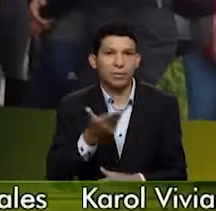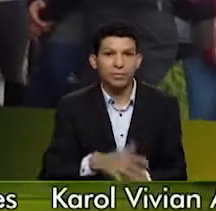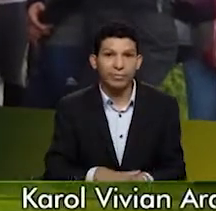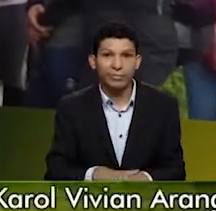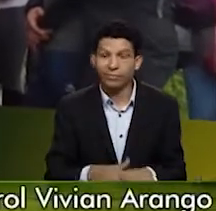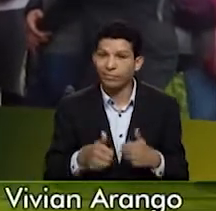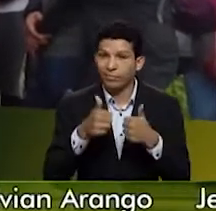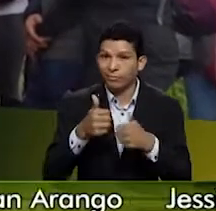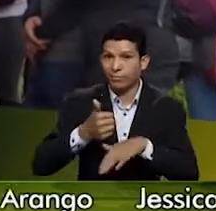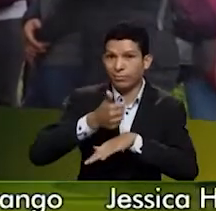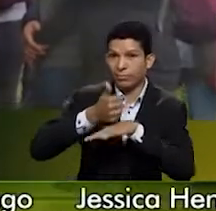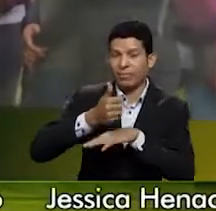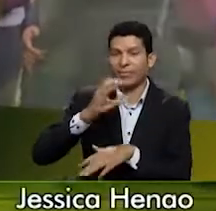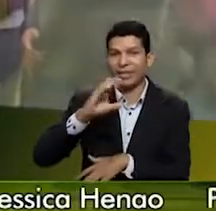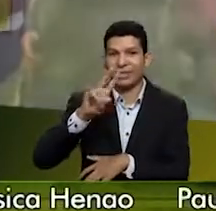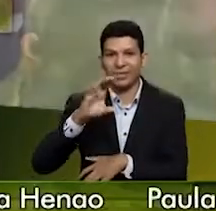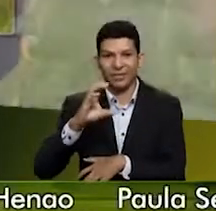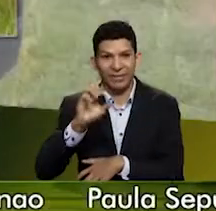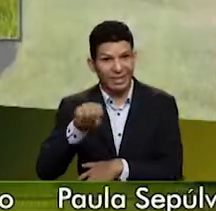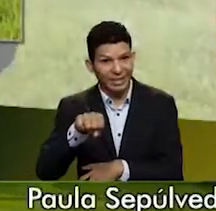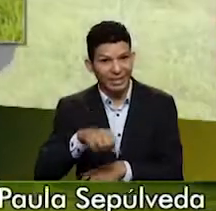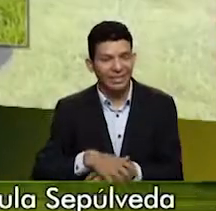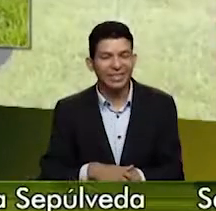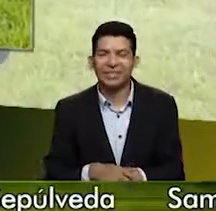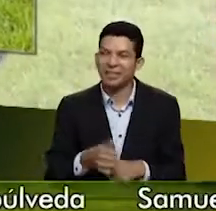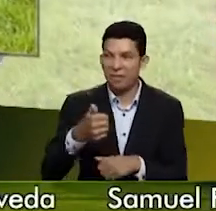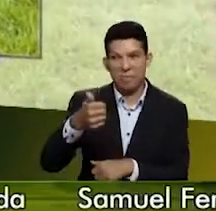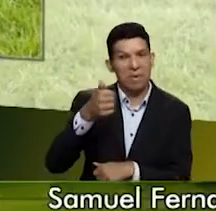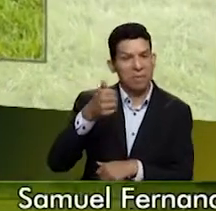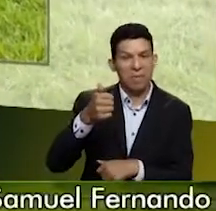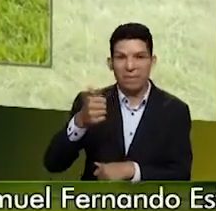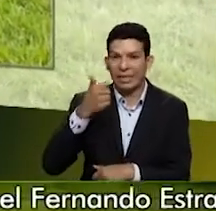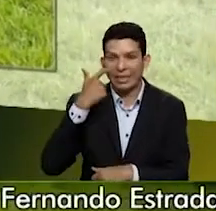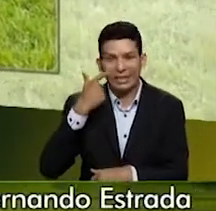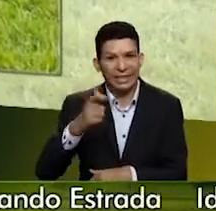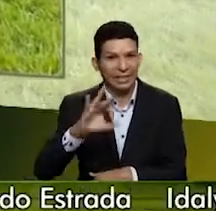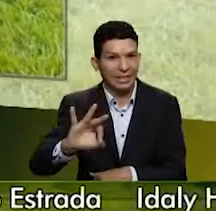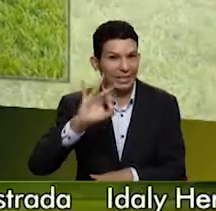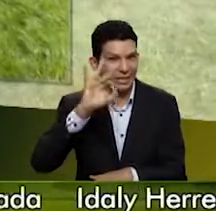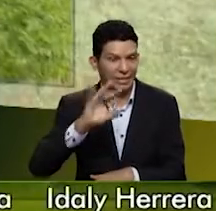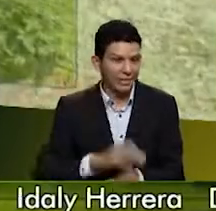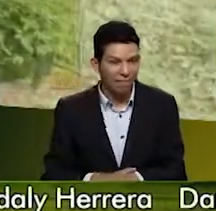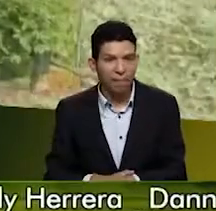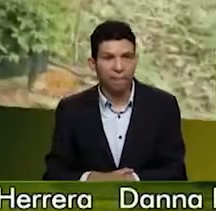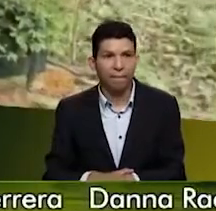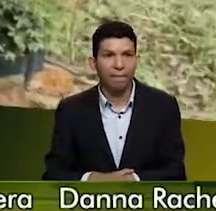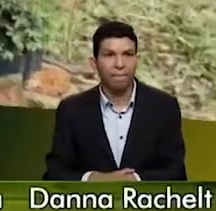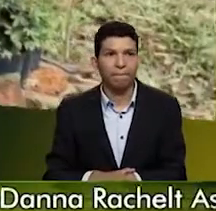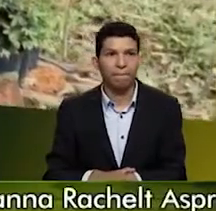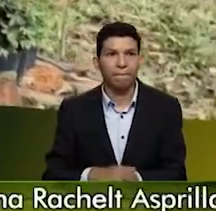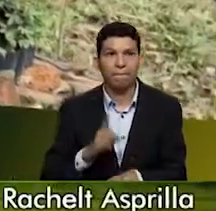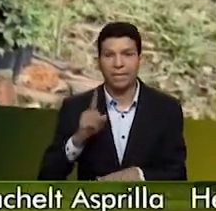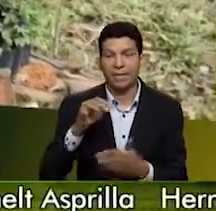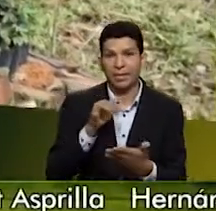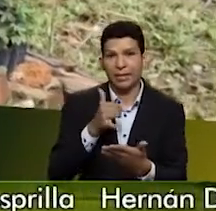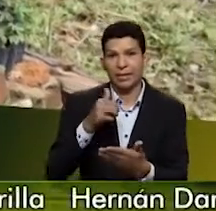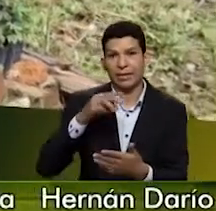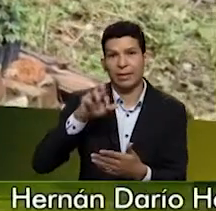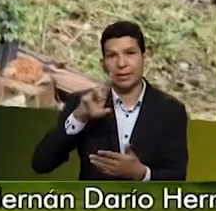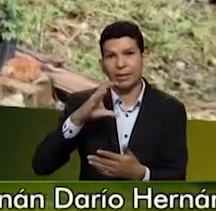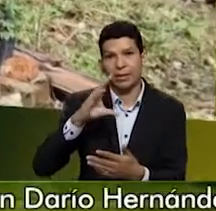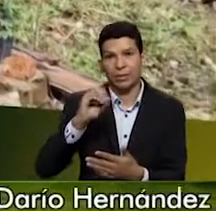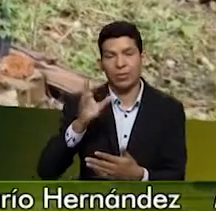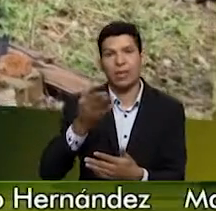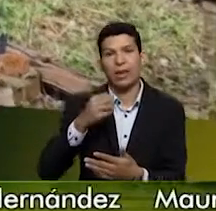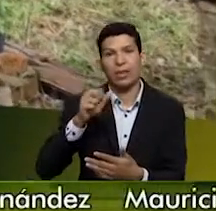ido bien con el director de CBC, ¿no? Sí, excelente. El director de CBC, el ingeniero Marco Antonio, ha sido